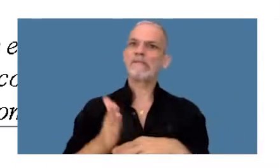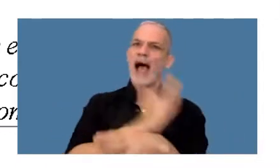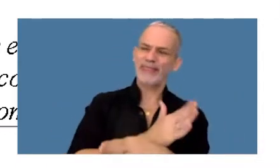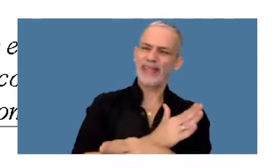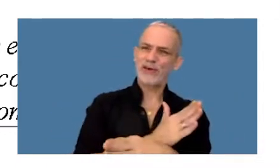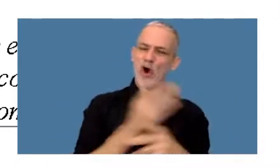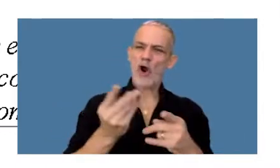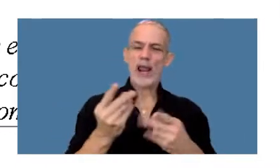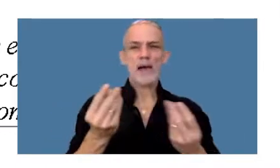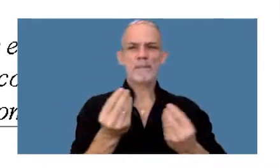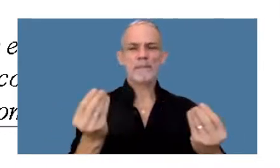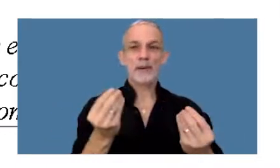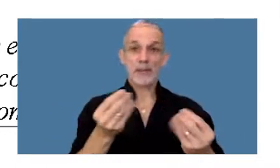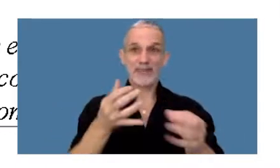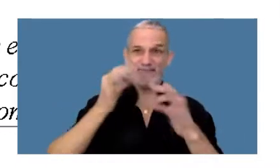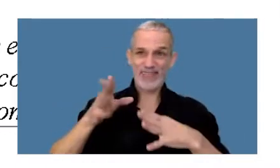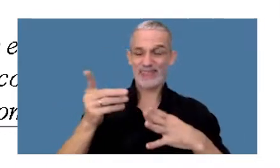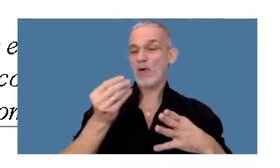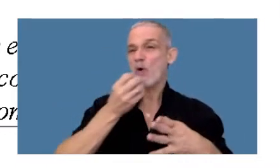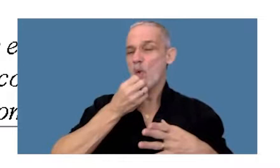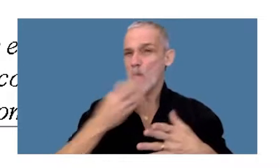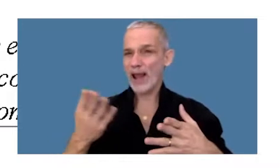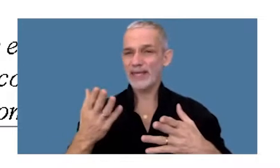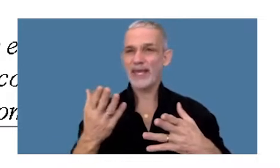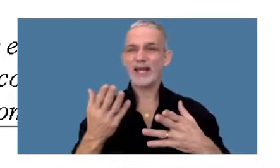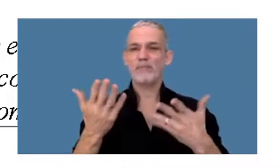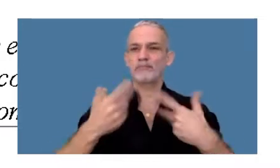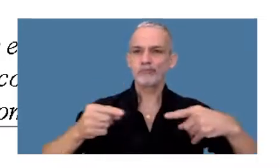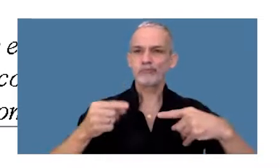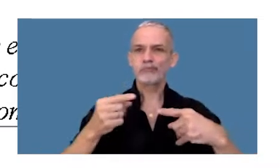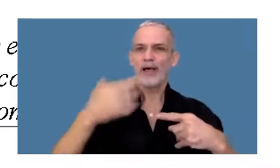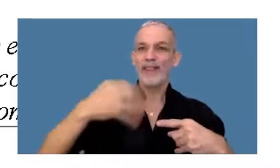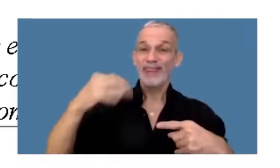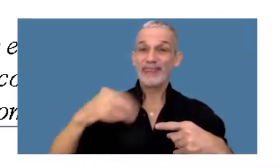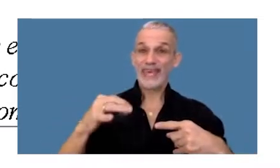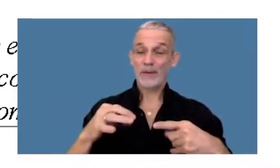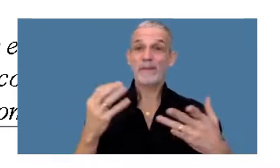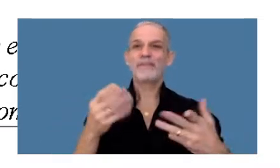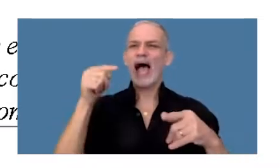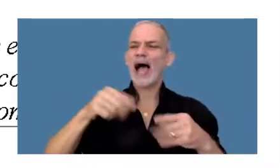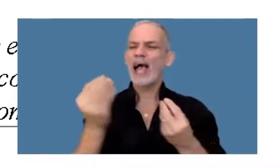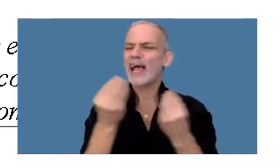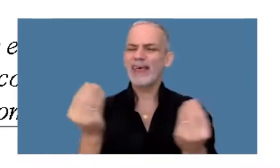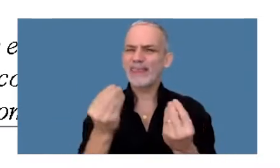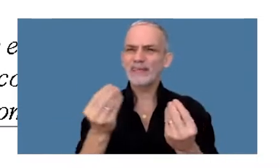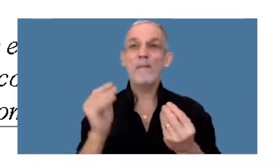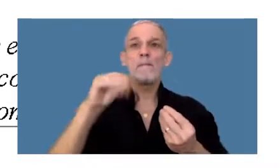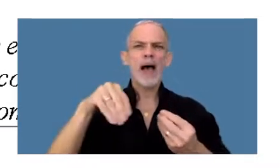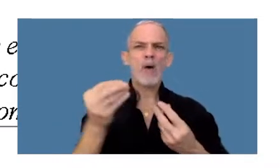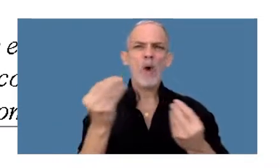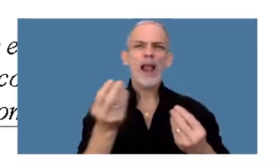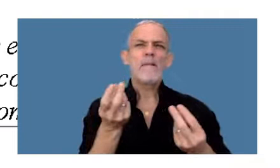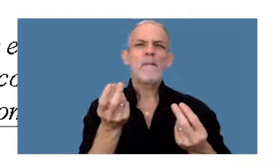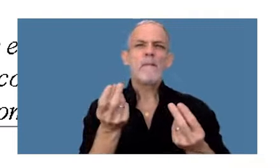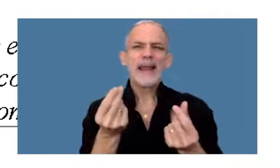a la ocurrencia de cualquier acto. Y hablamos que acá lo que se incrementa es el